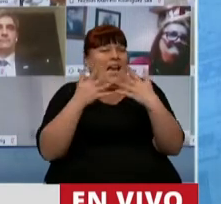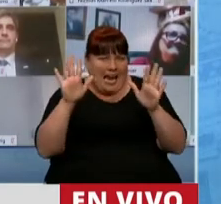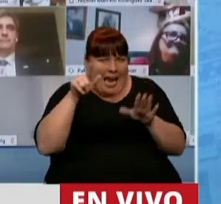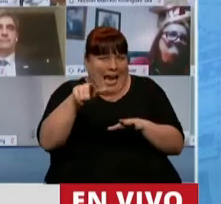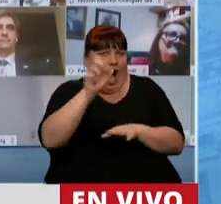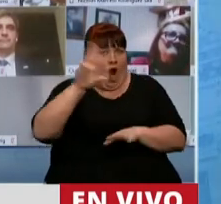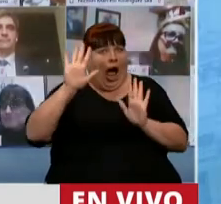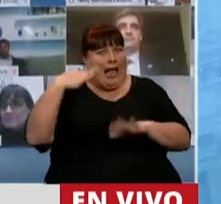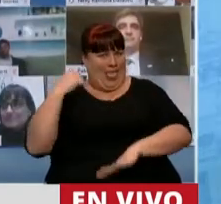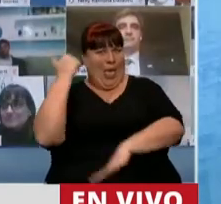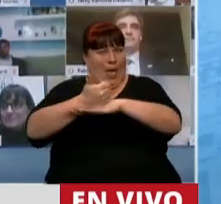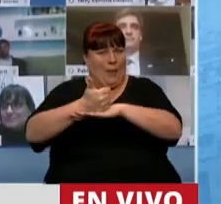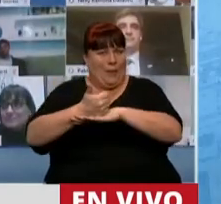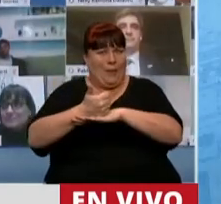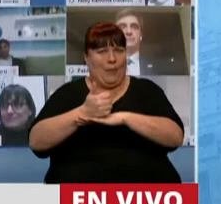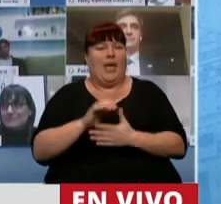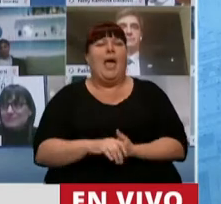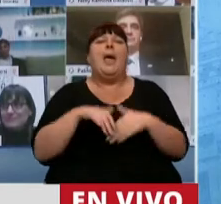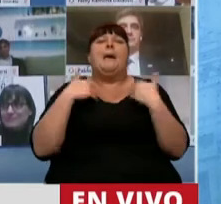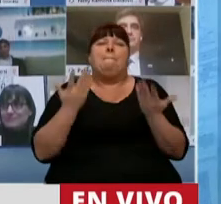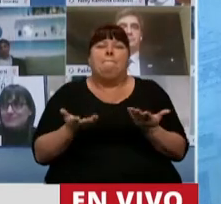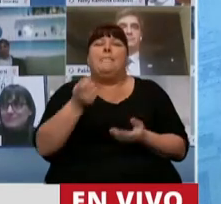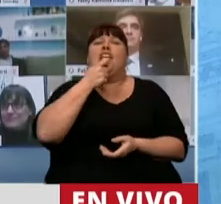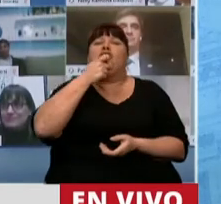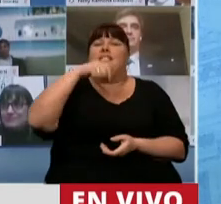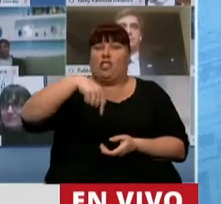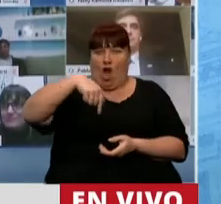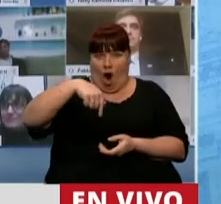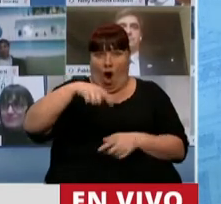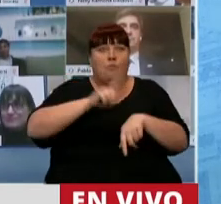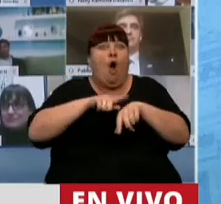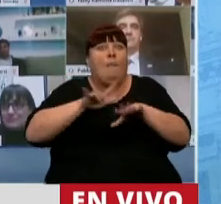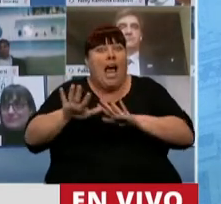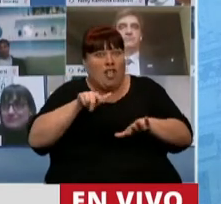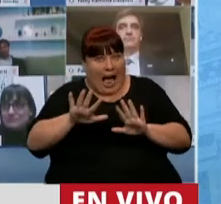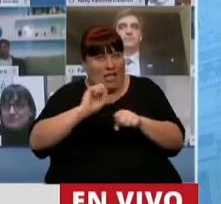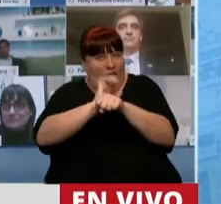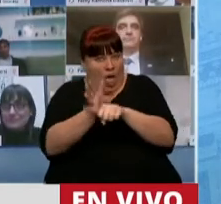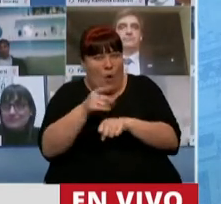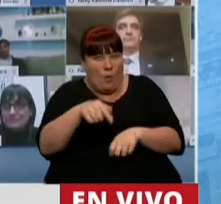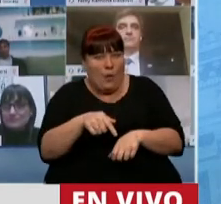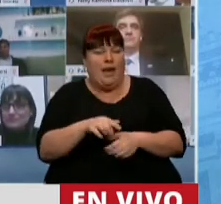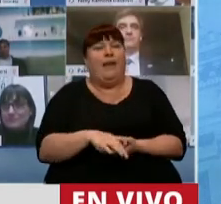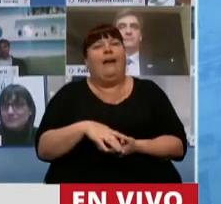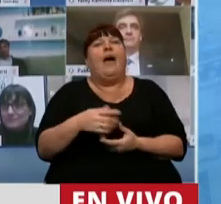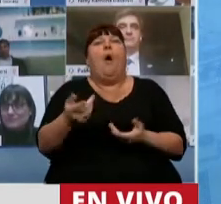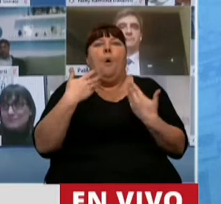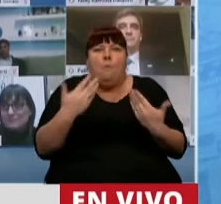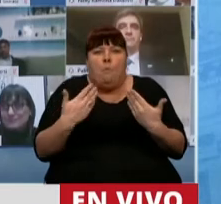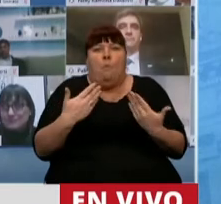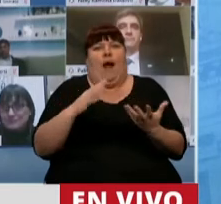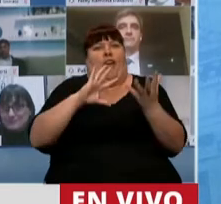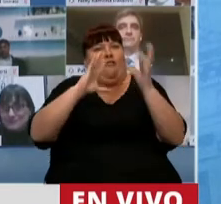que ese es el rol que nos ocupa. Pero si hoy, en los tiempos que vivimos, se nos brinda la